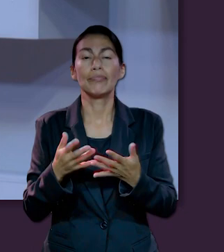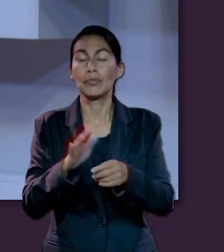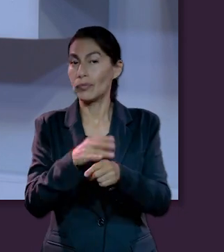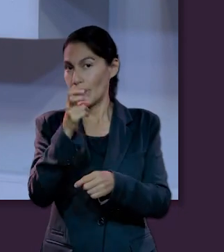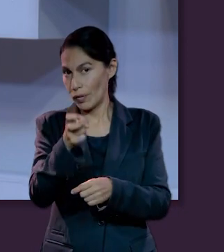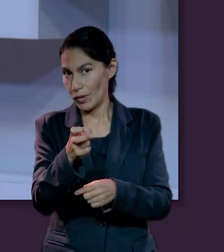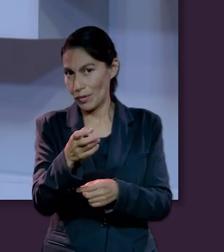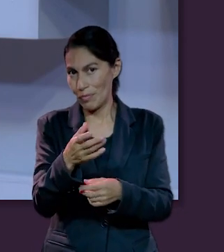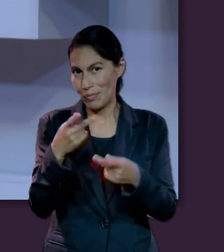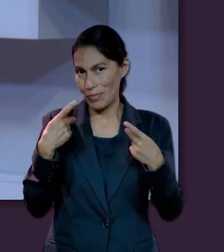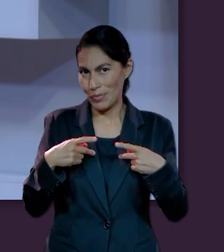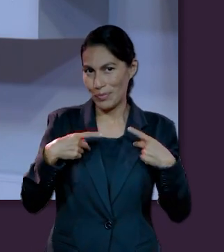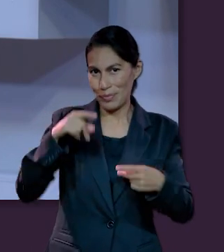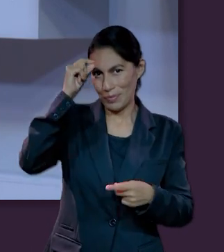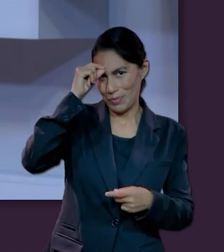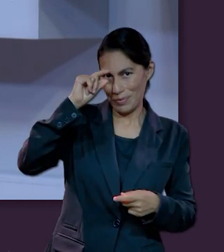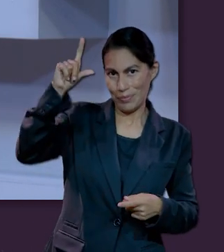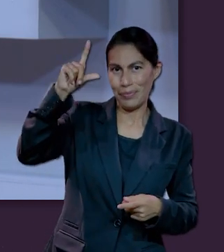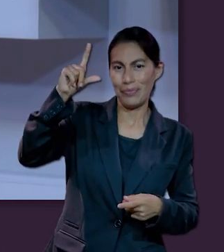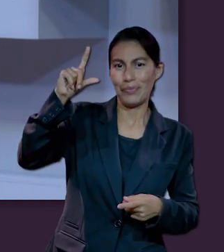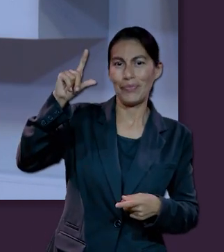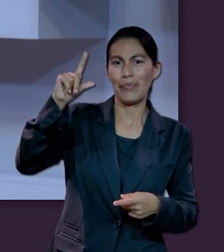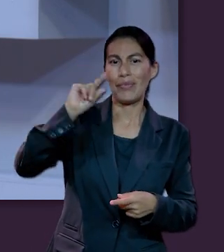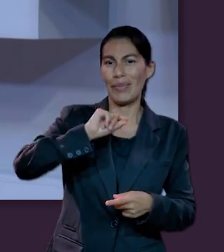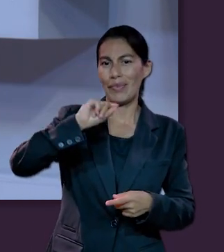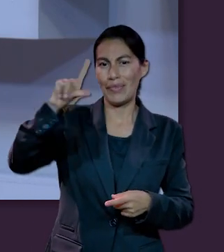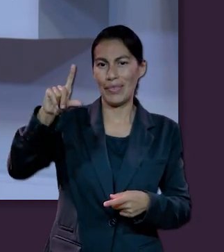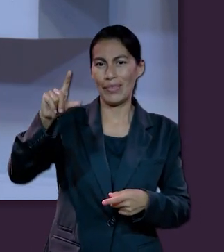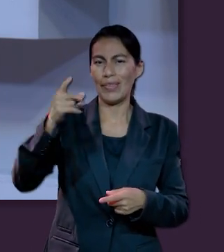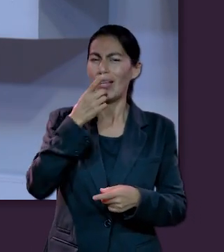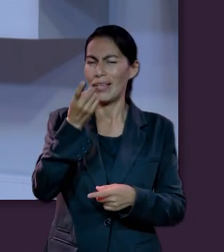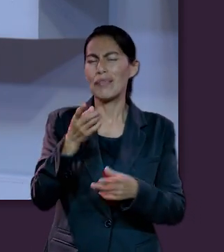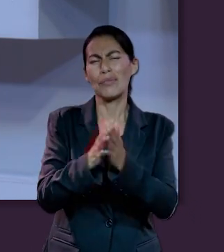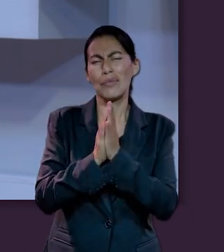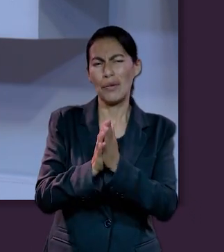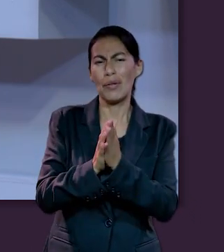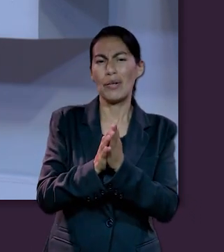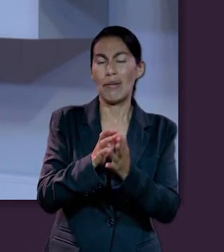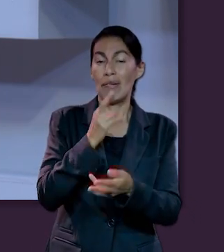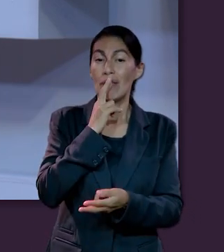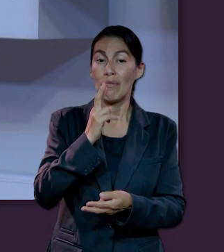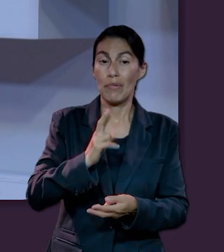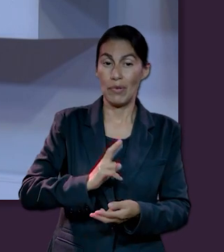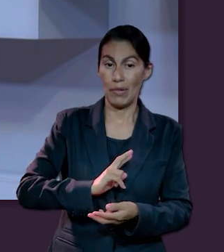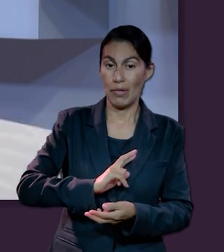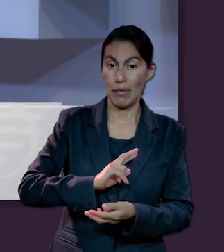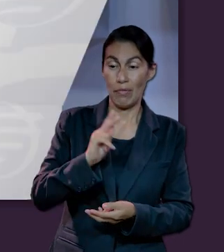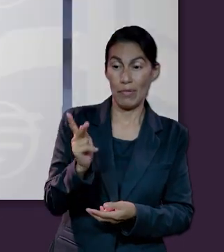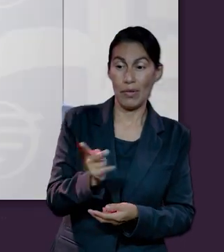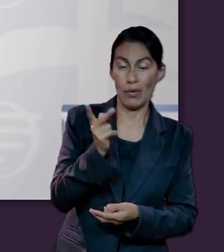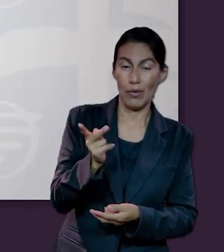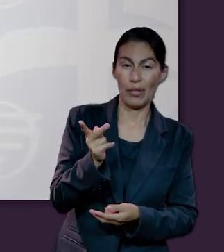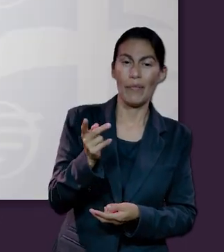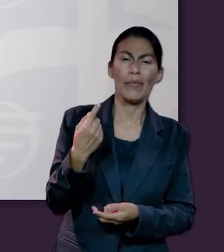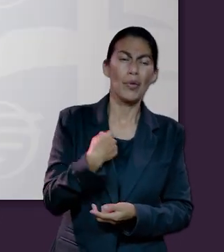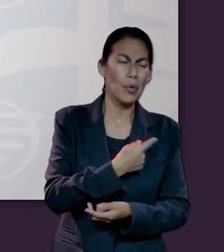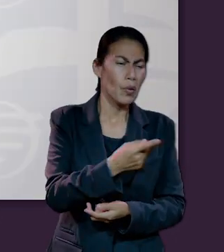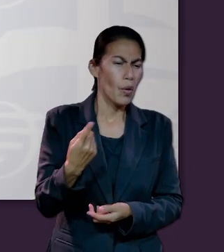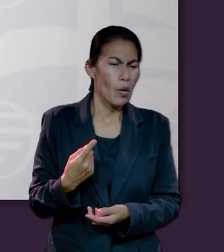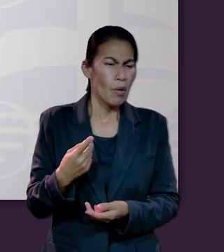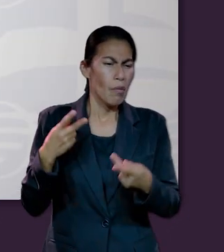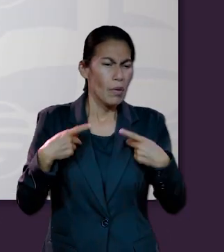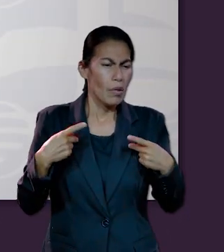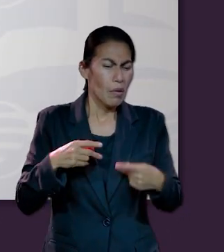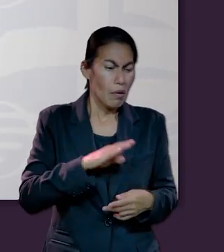crear un poquito de confusión. Por eso vamos a pedirle al experto que nos pueda contestar la siguiente pregunta. Si somos